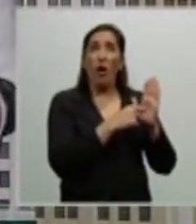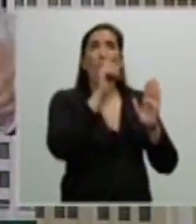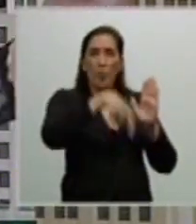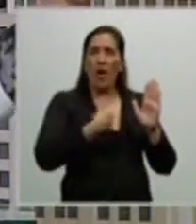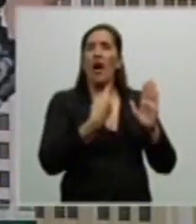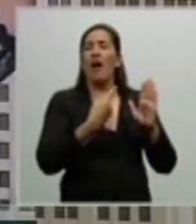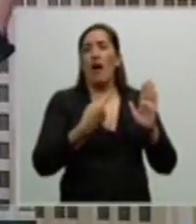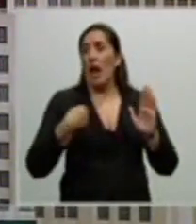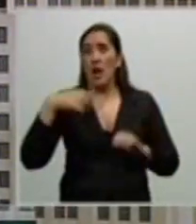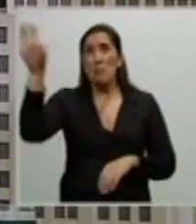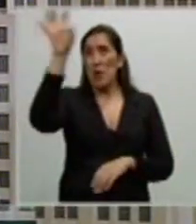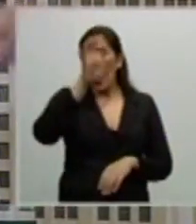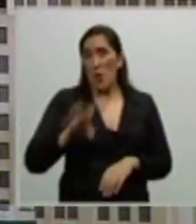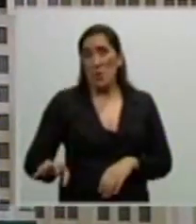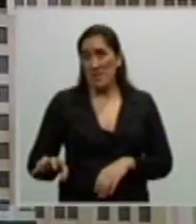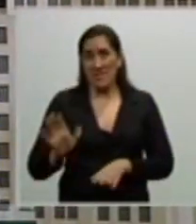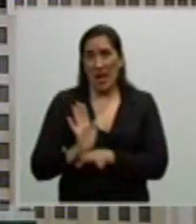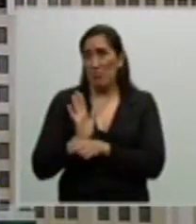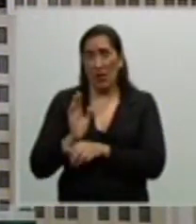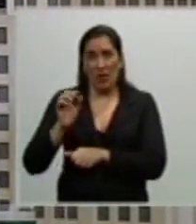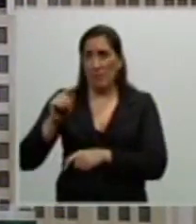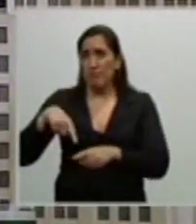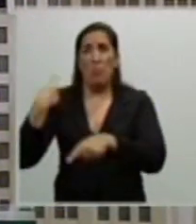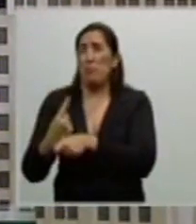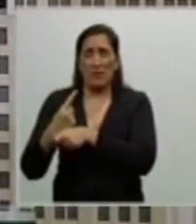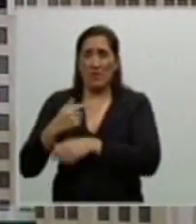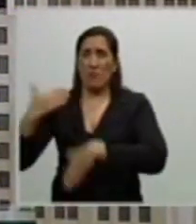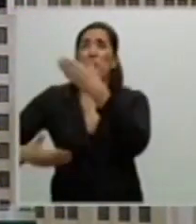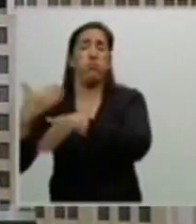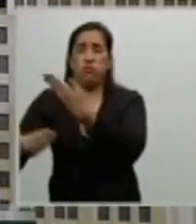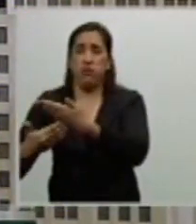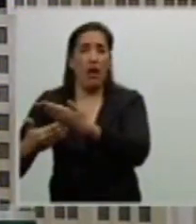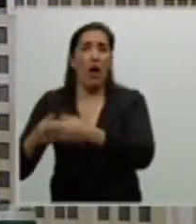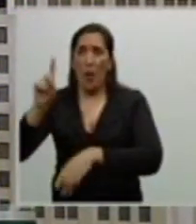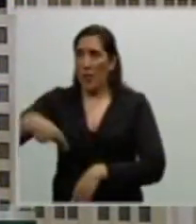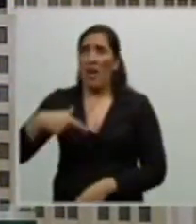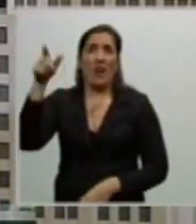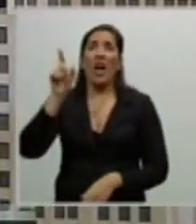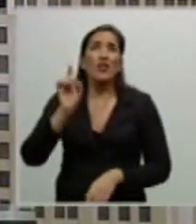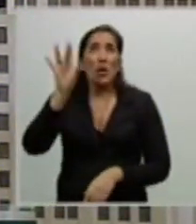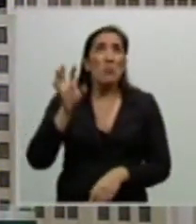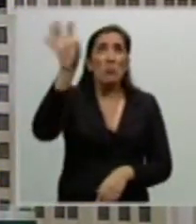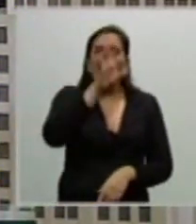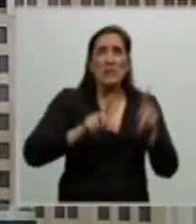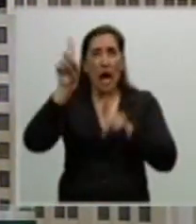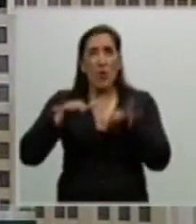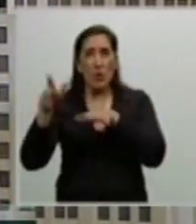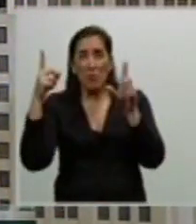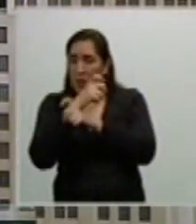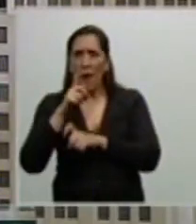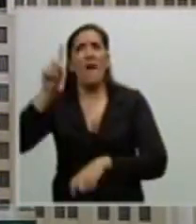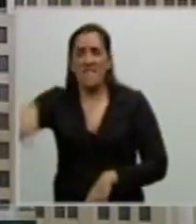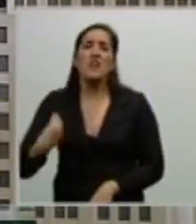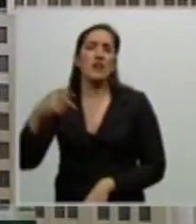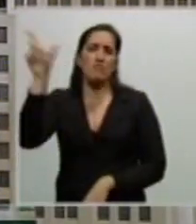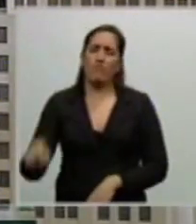en provincias inviables, como calificaron a muchas provincias argentinas, sino en un país inviable. ¿Y saben qué? Yo me parece que